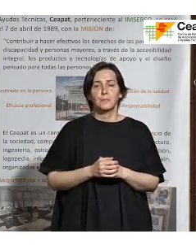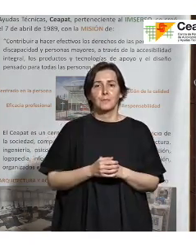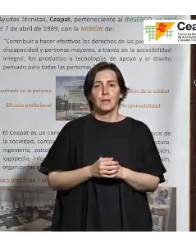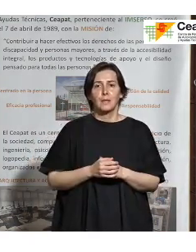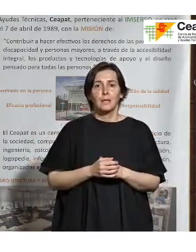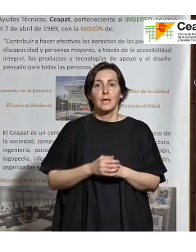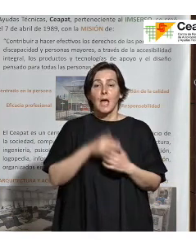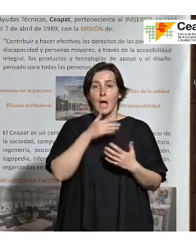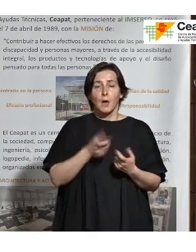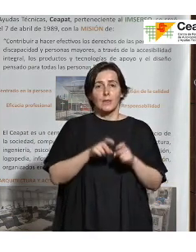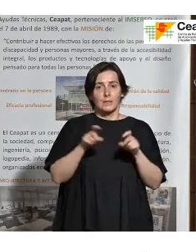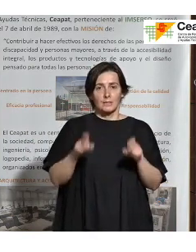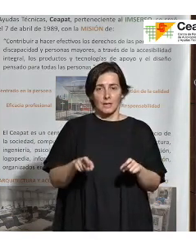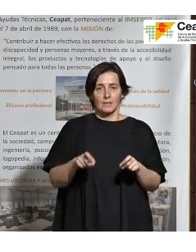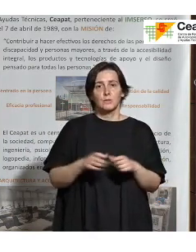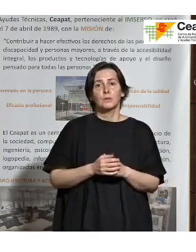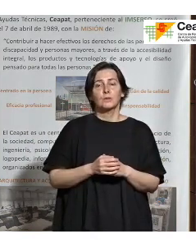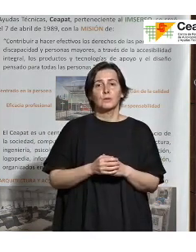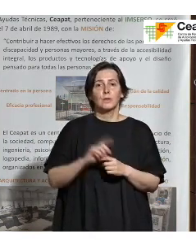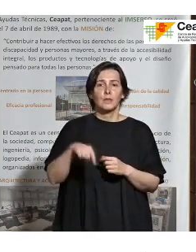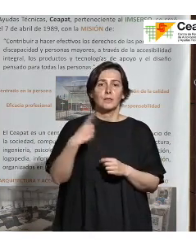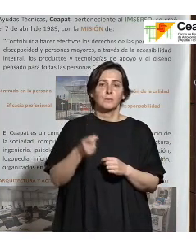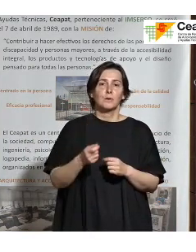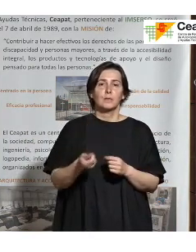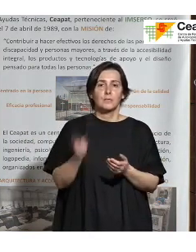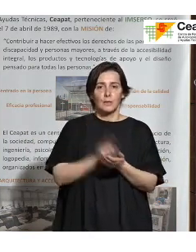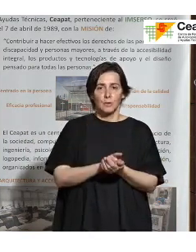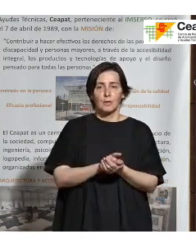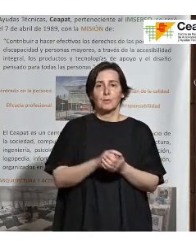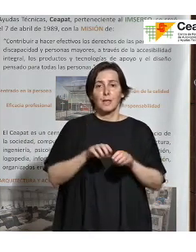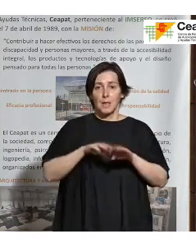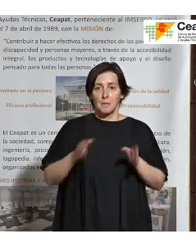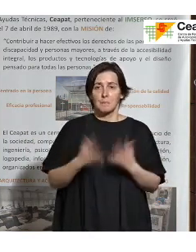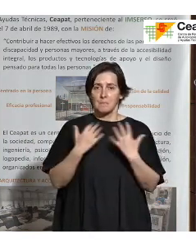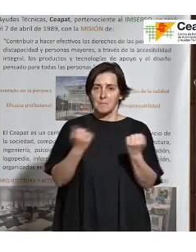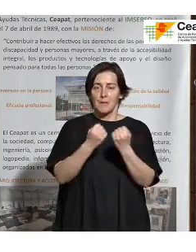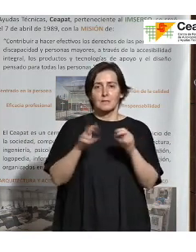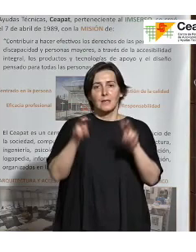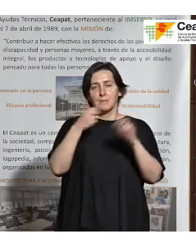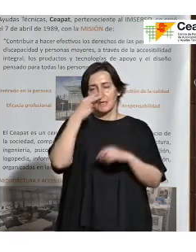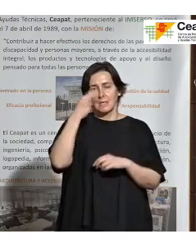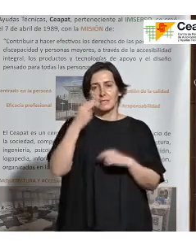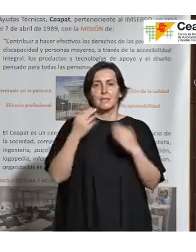ya sabéis que ahora tenemos un descanso y luego comienza otra mesa con otro tema también muy interesante gracias gracias